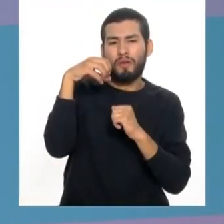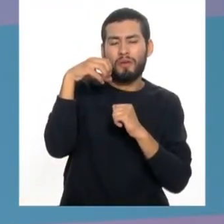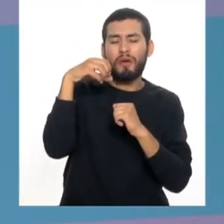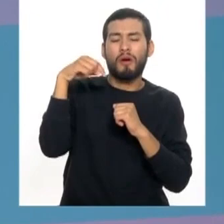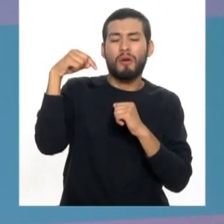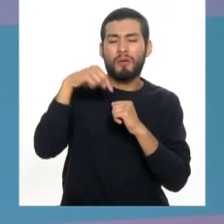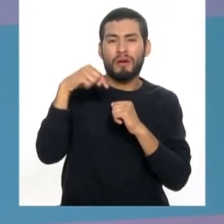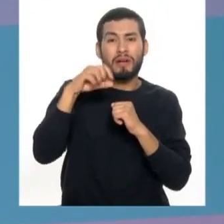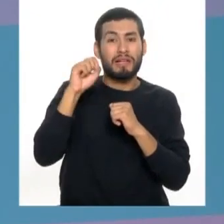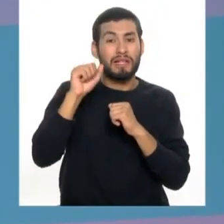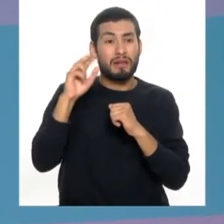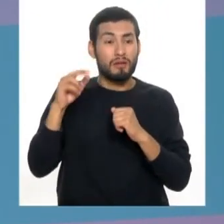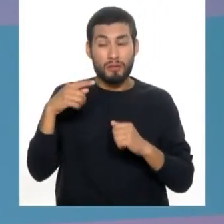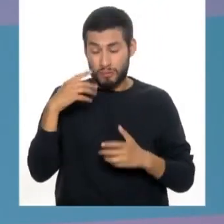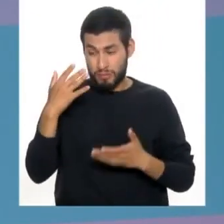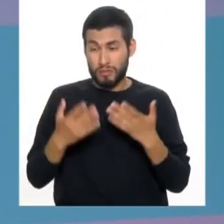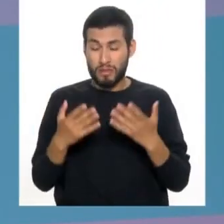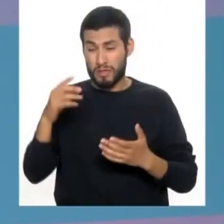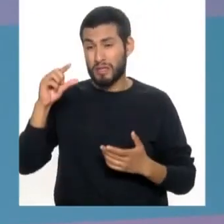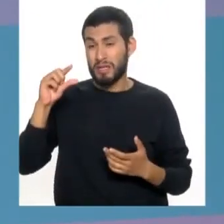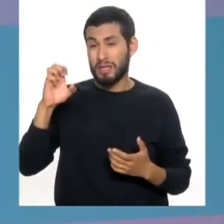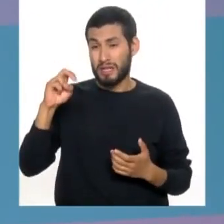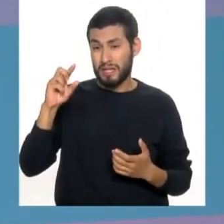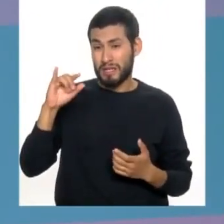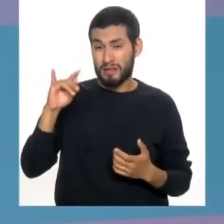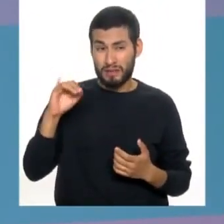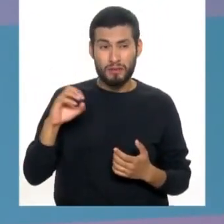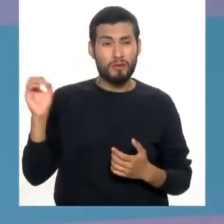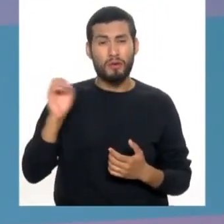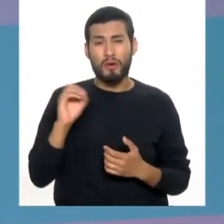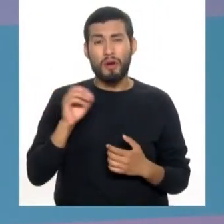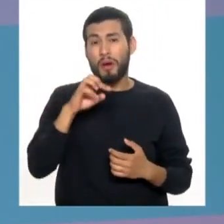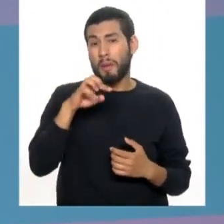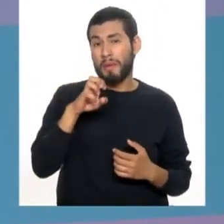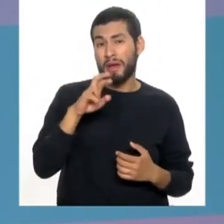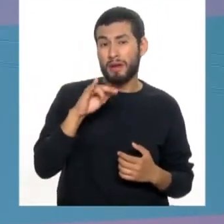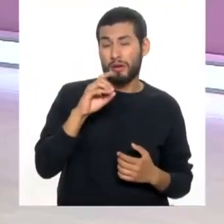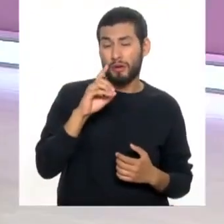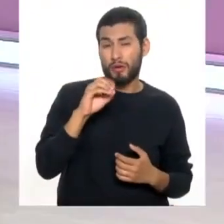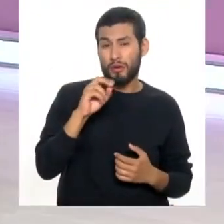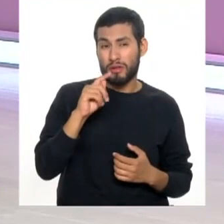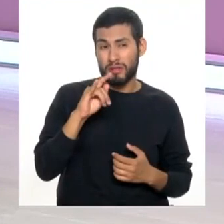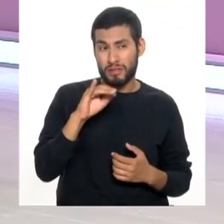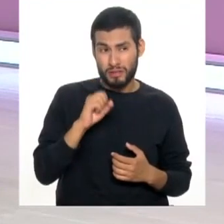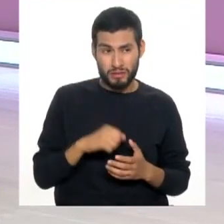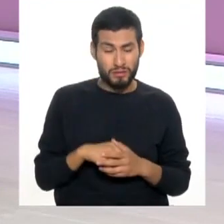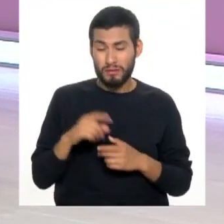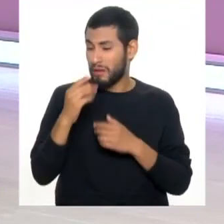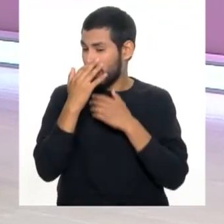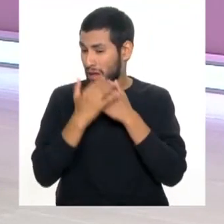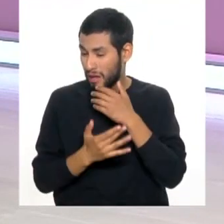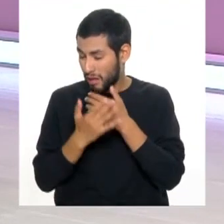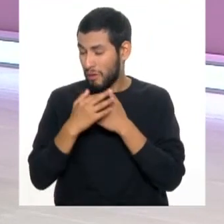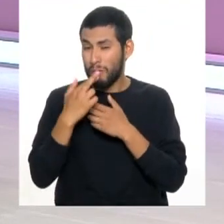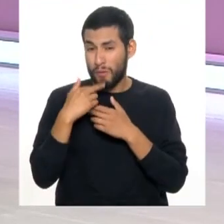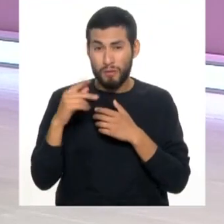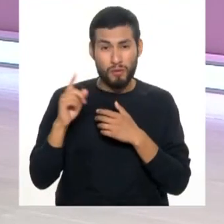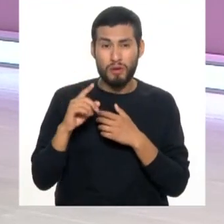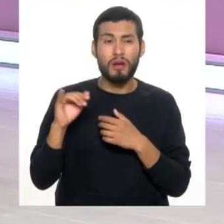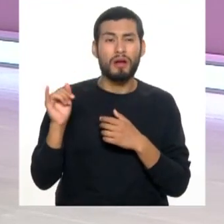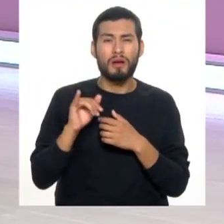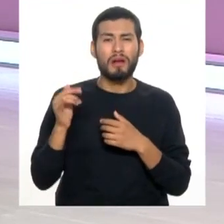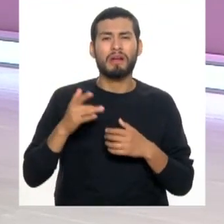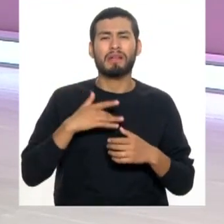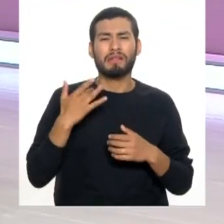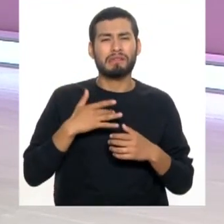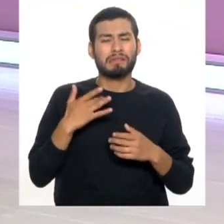O sea, esto puede ser gengibitis. Puede ser gengibitis o de repente ya una periodontitis. O sea, no solamente hay sangrado y enrojecimiento. Cambios